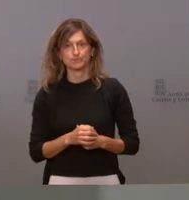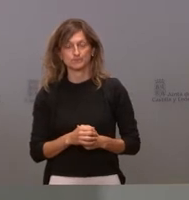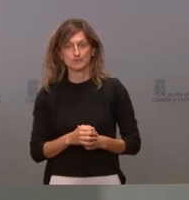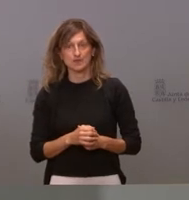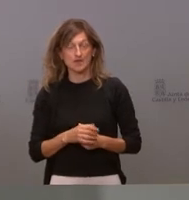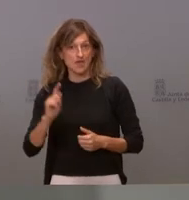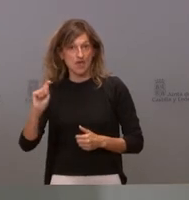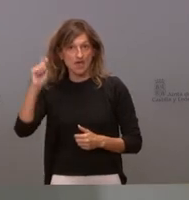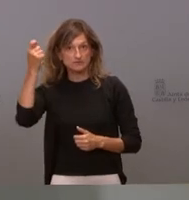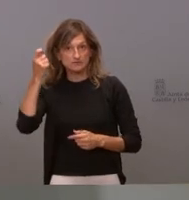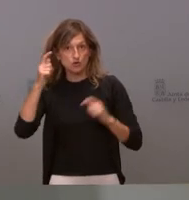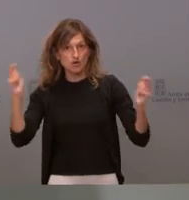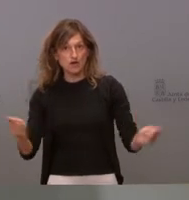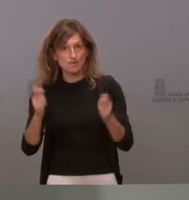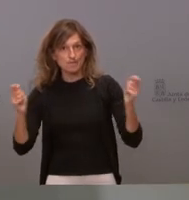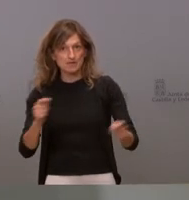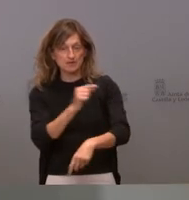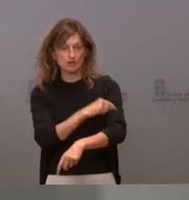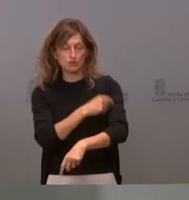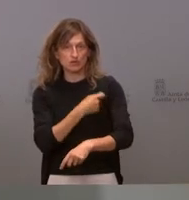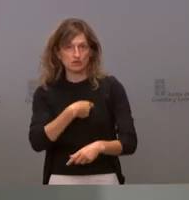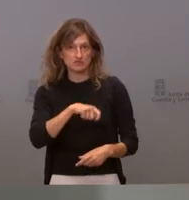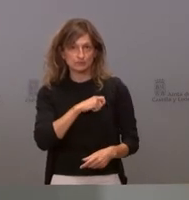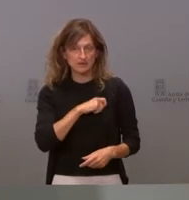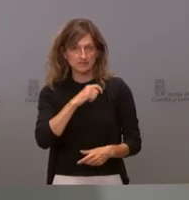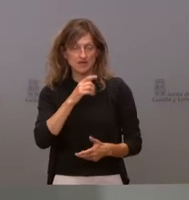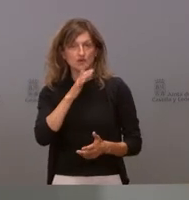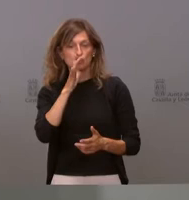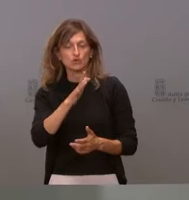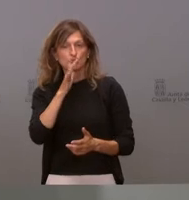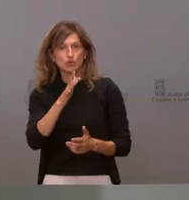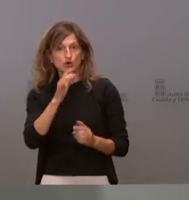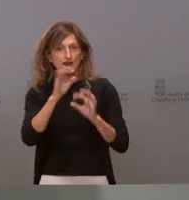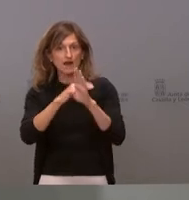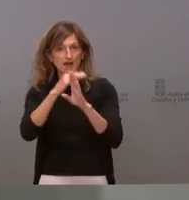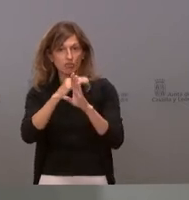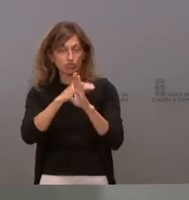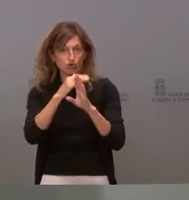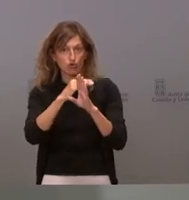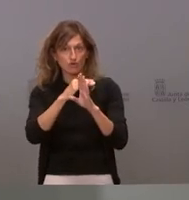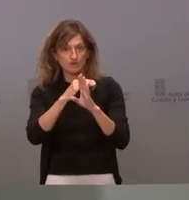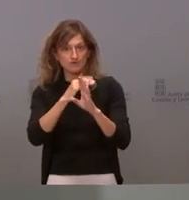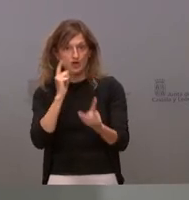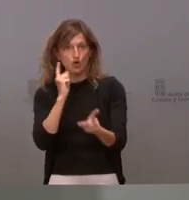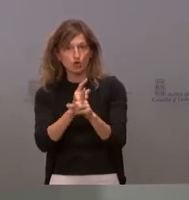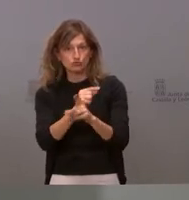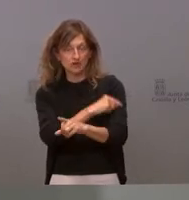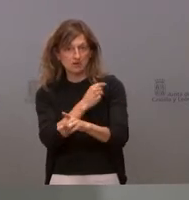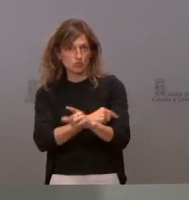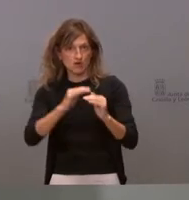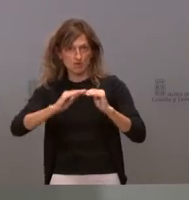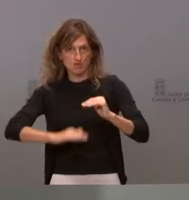éxito de la campaña de vacunación en España es el bajo grado de antivacunas que hay